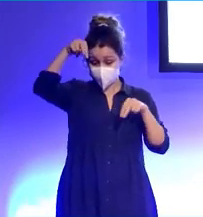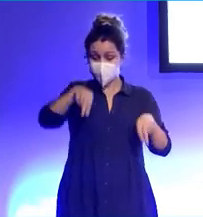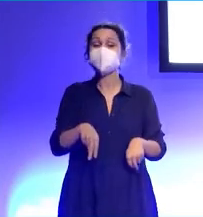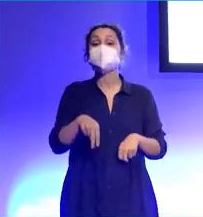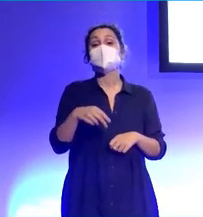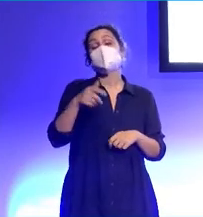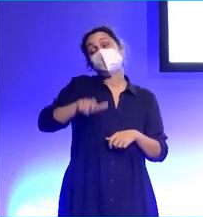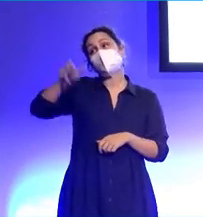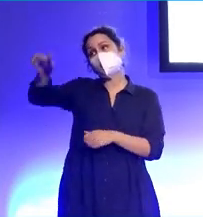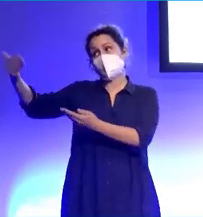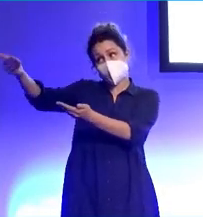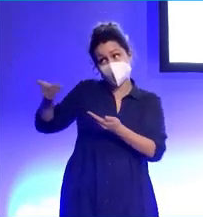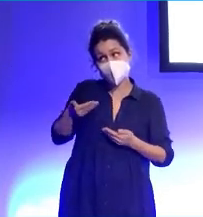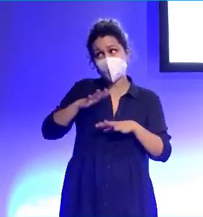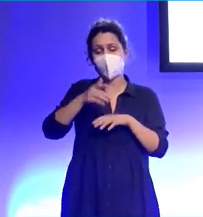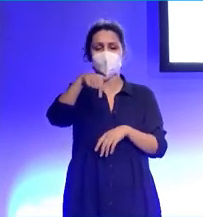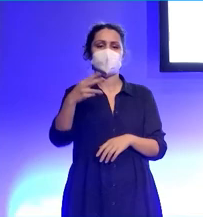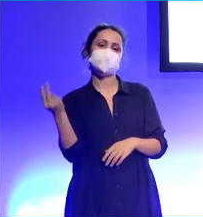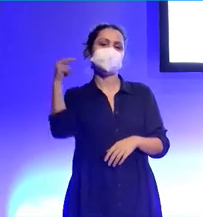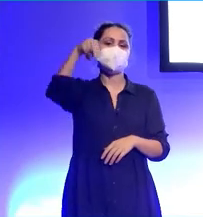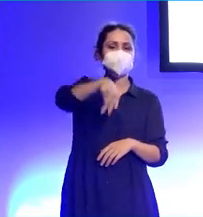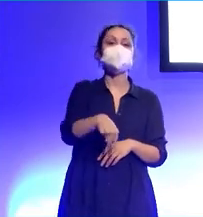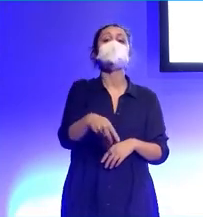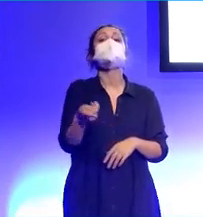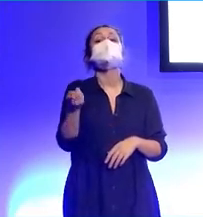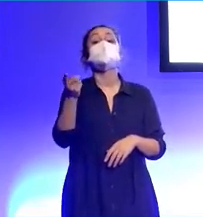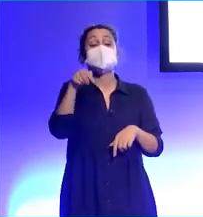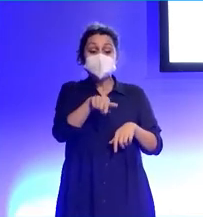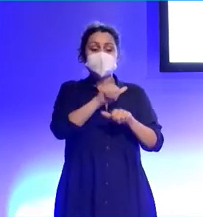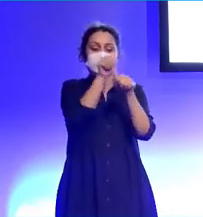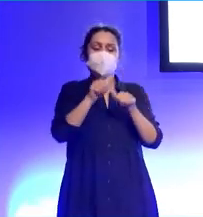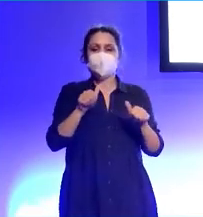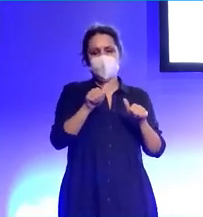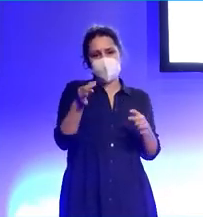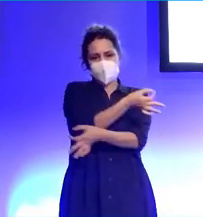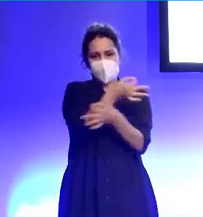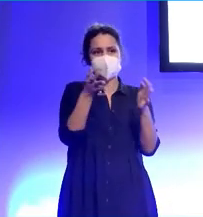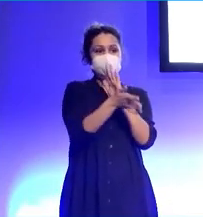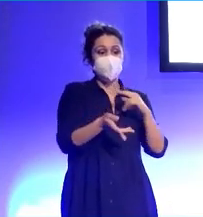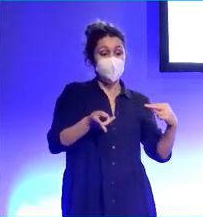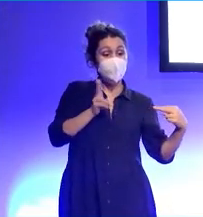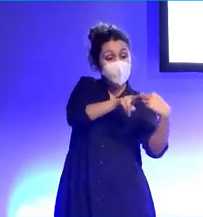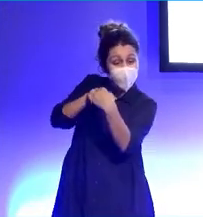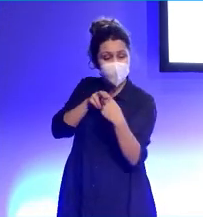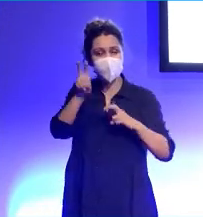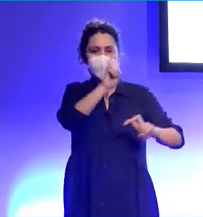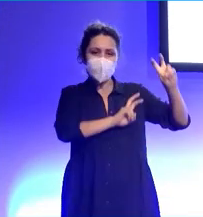yo estuviera hoy aquí y para mí es la forma correcta buscar esas conexiones poco a poco de forma orgánica